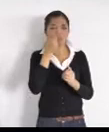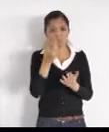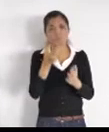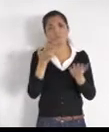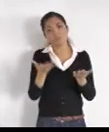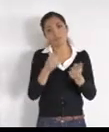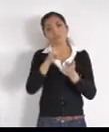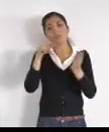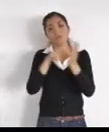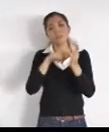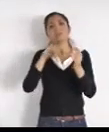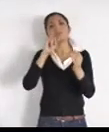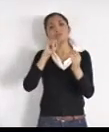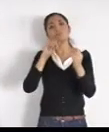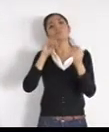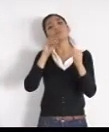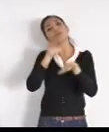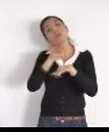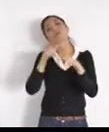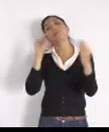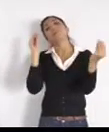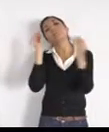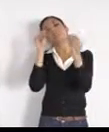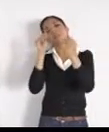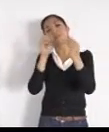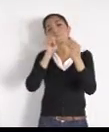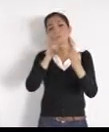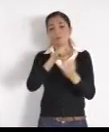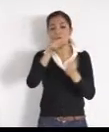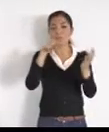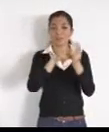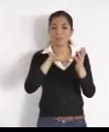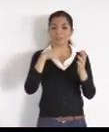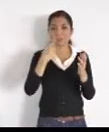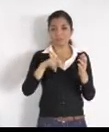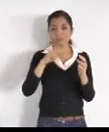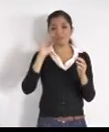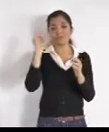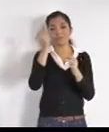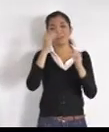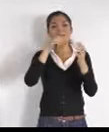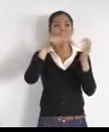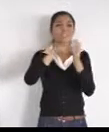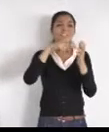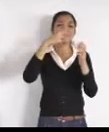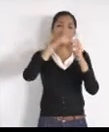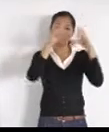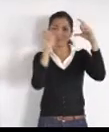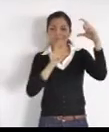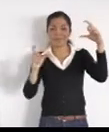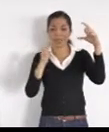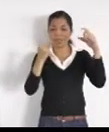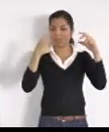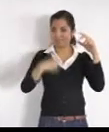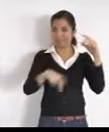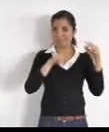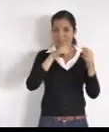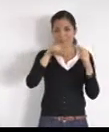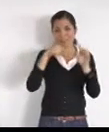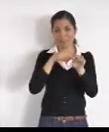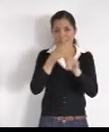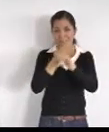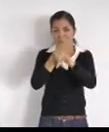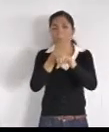como estatal y federal, van encaminadas a ello, en el presupuesto participativo, las obras que están a consulta de ustedes como ciudadanos, son